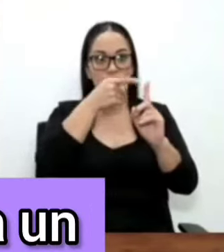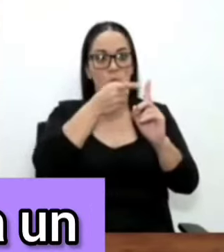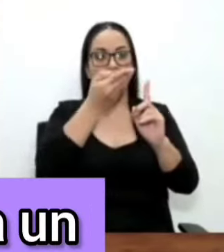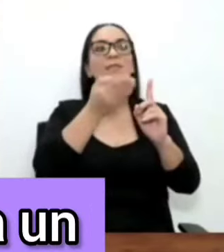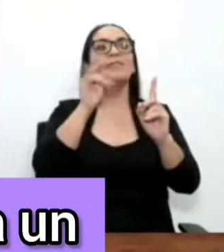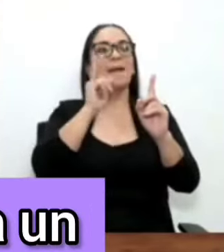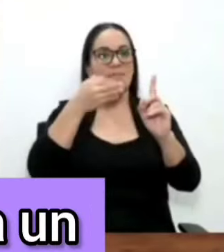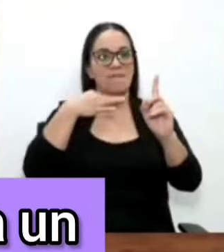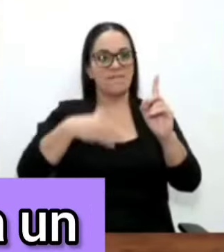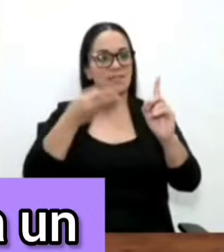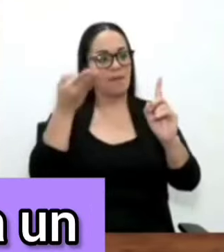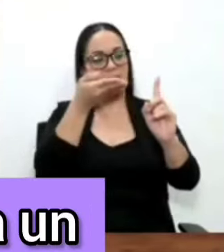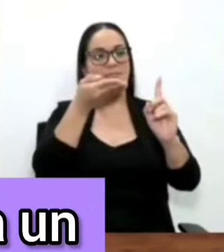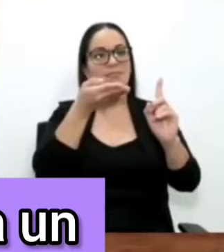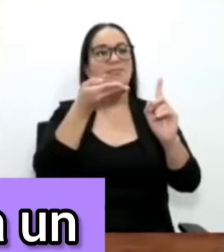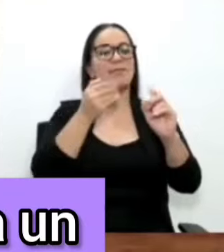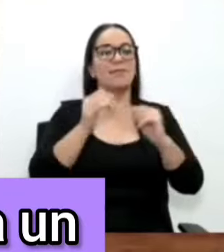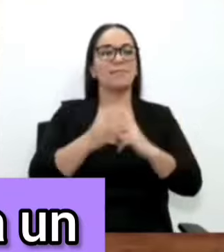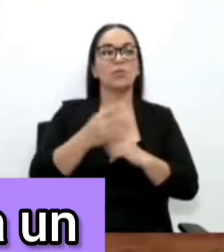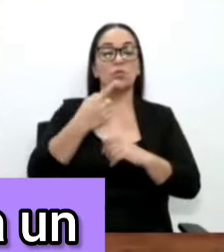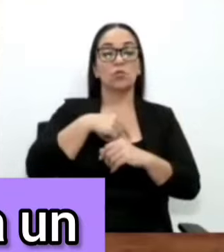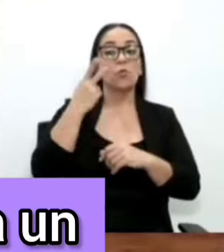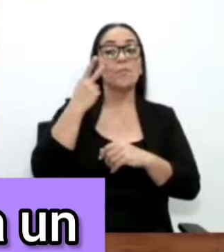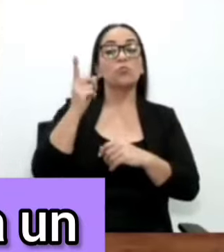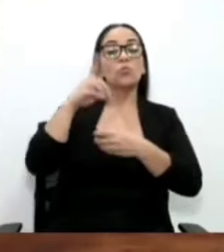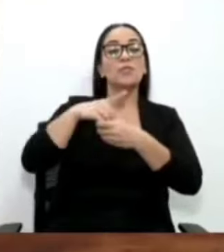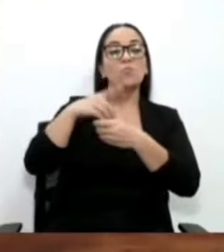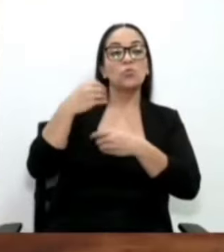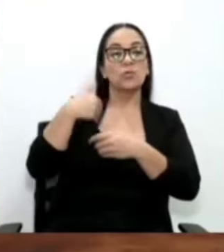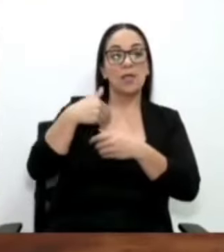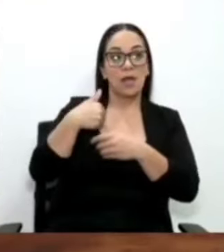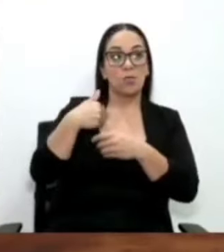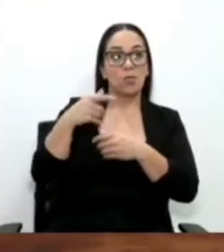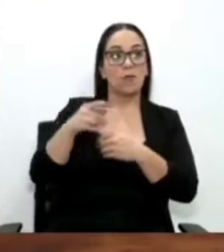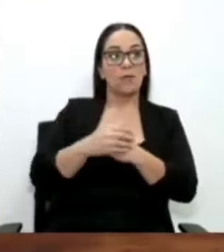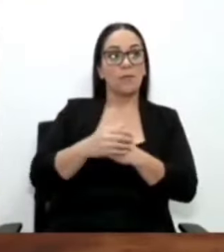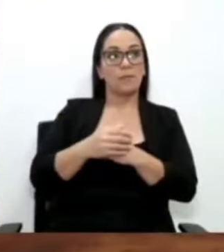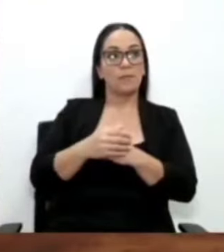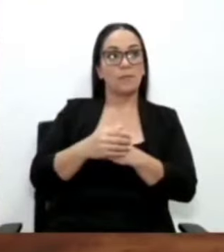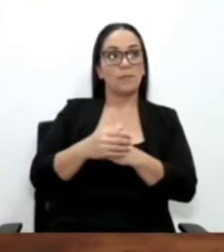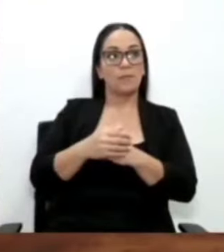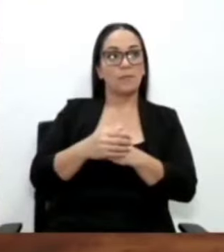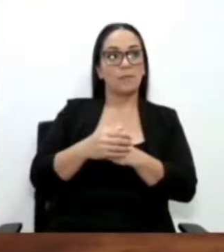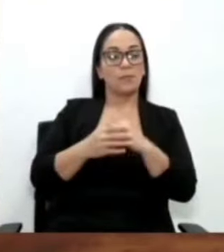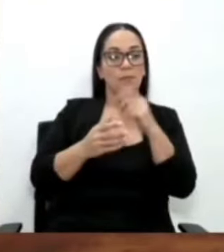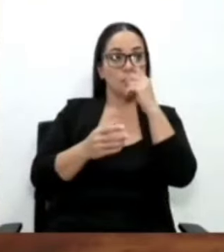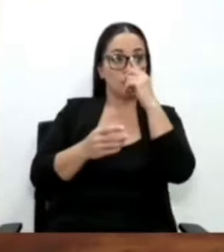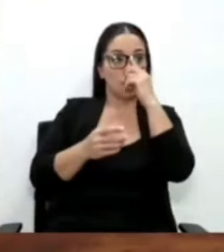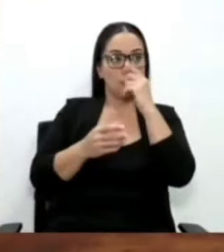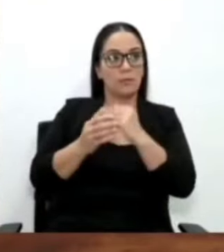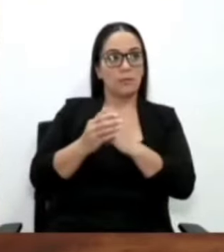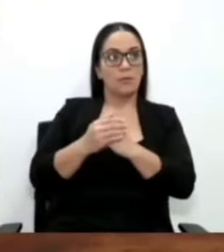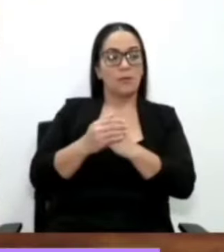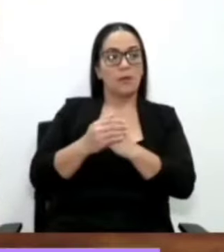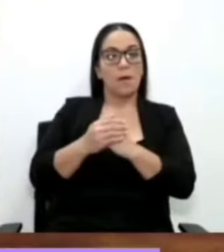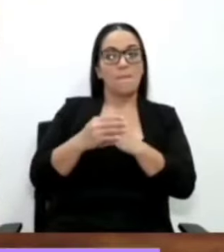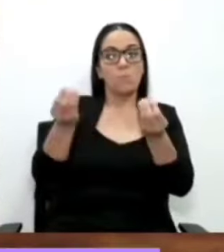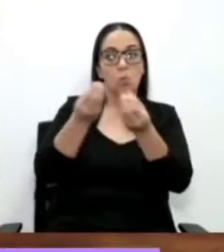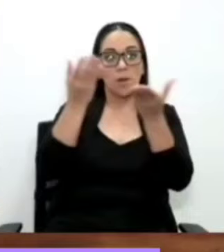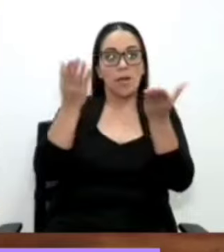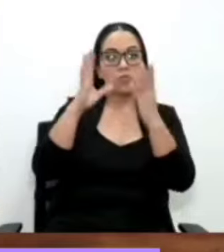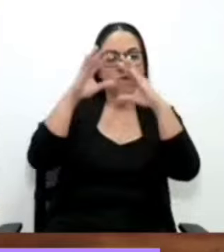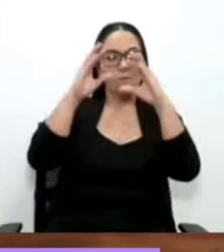pudimos observar a un diputado colocando, y todos lo saben, información sensible de ella. Hay